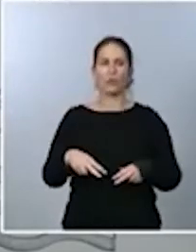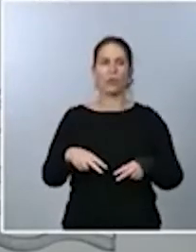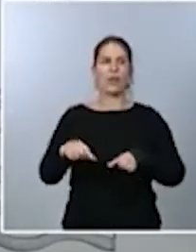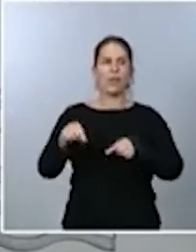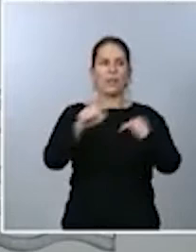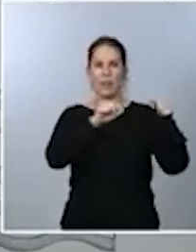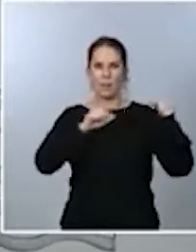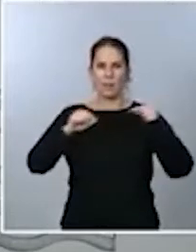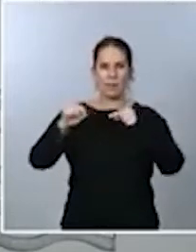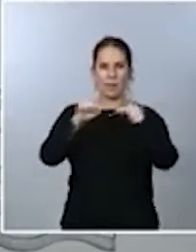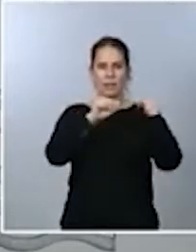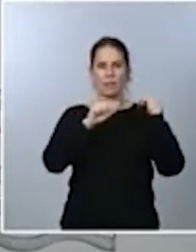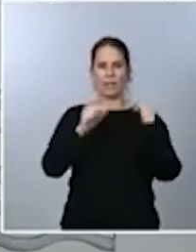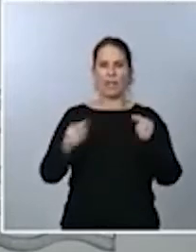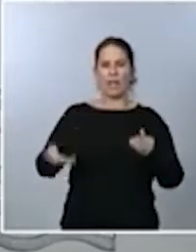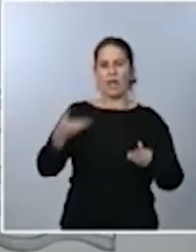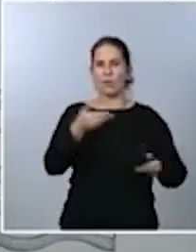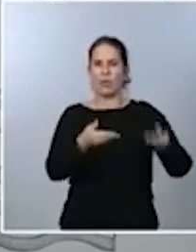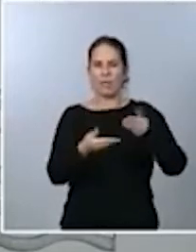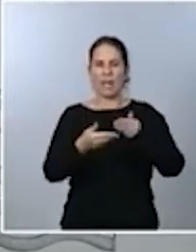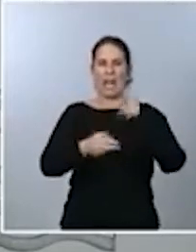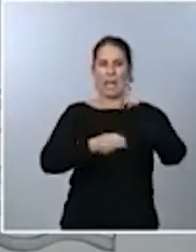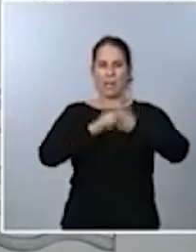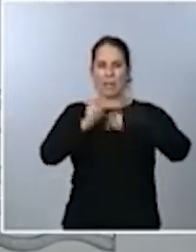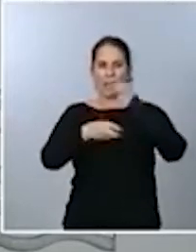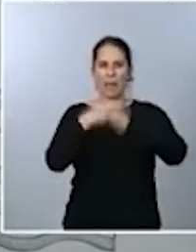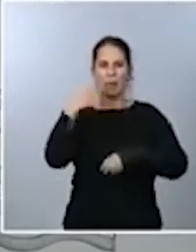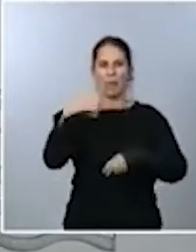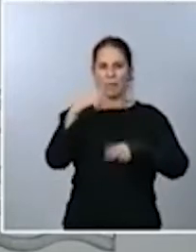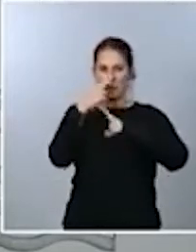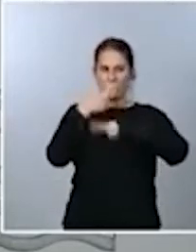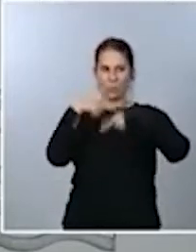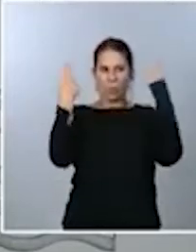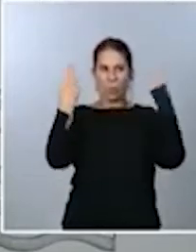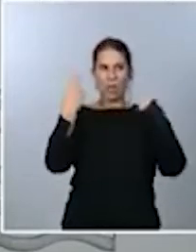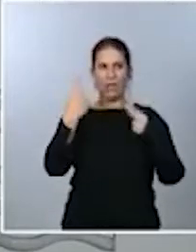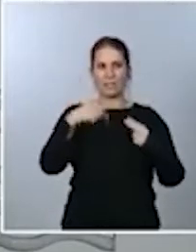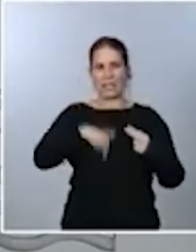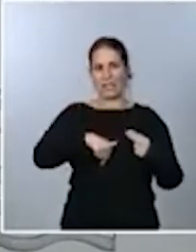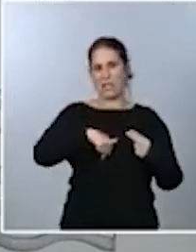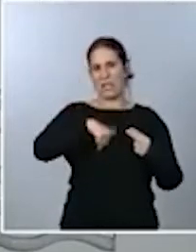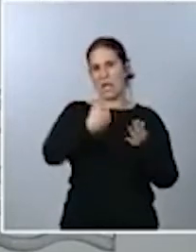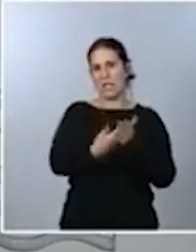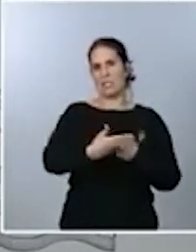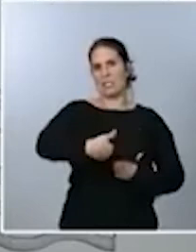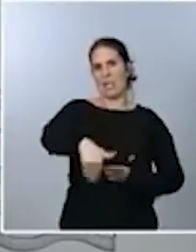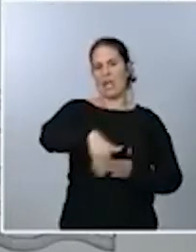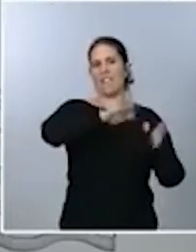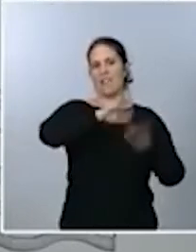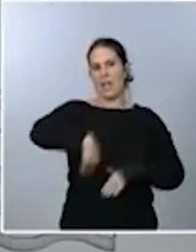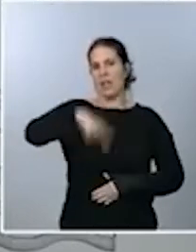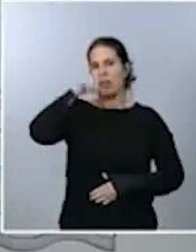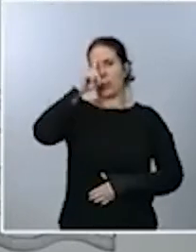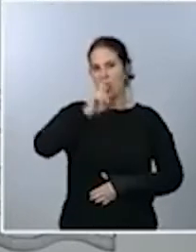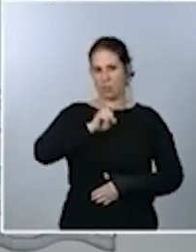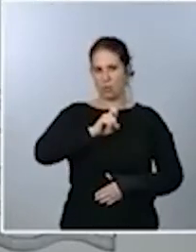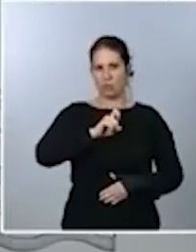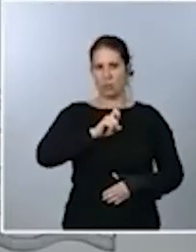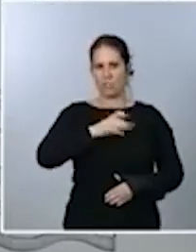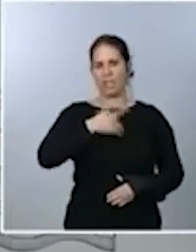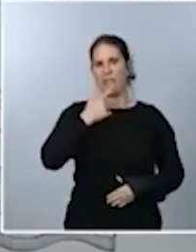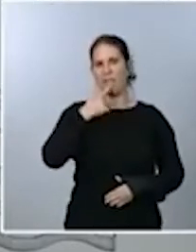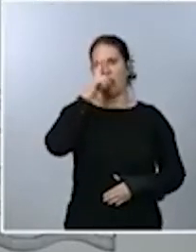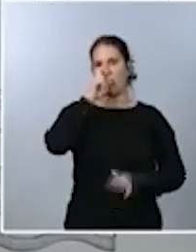de aportar, de enmendar estas cuentas públicas de aquí a final de año, con lo que para el año 2021